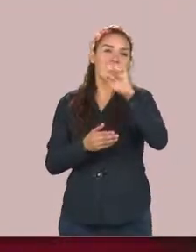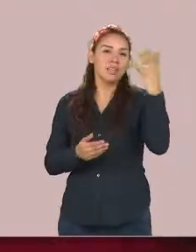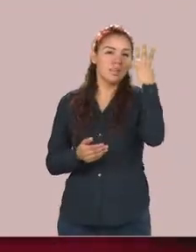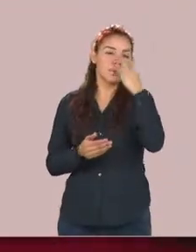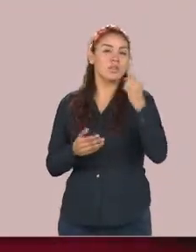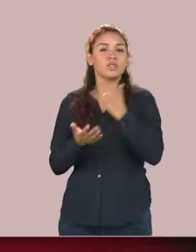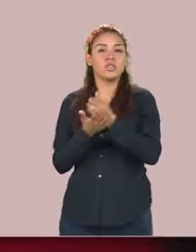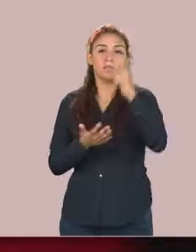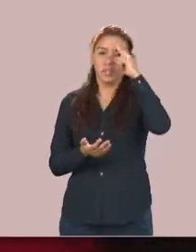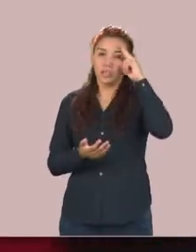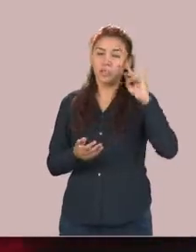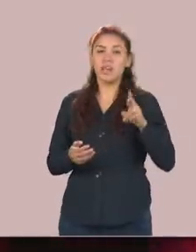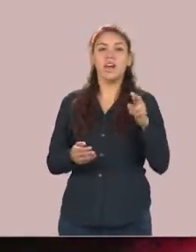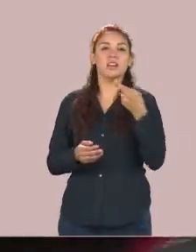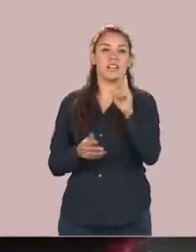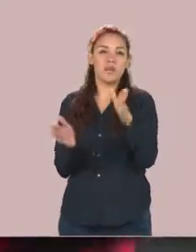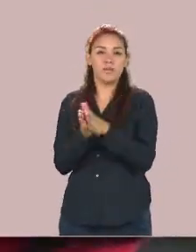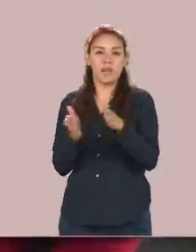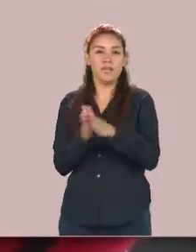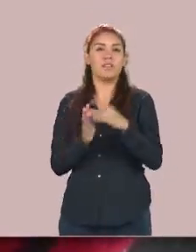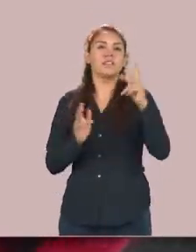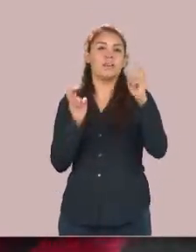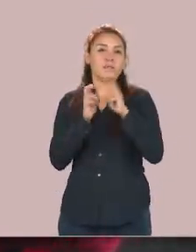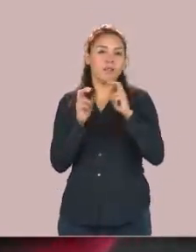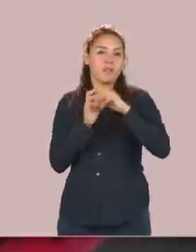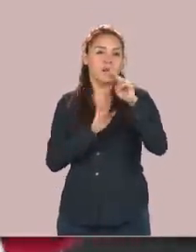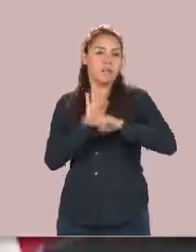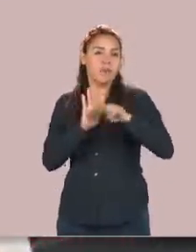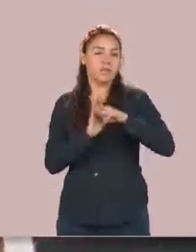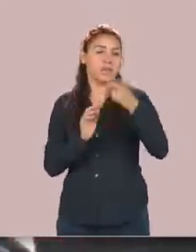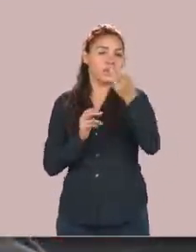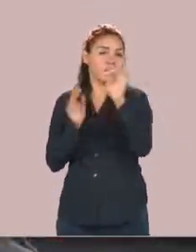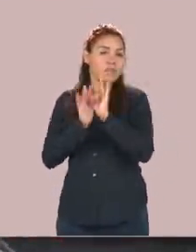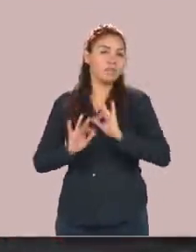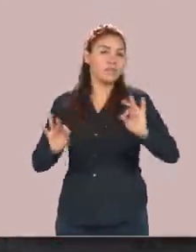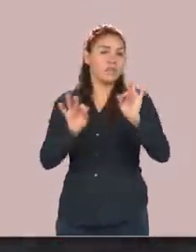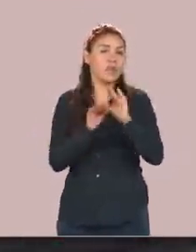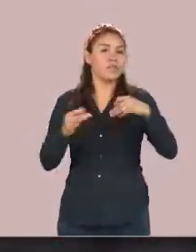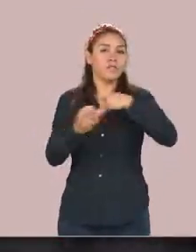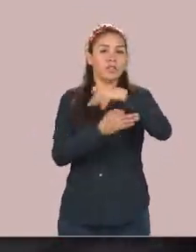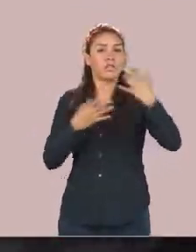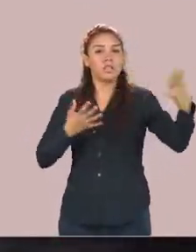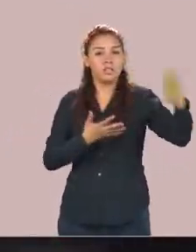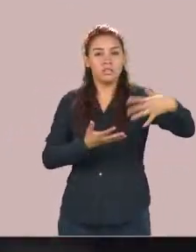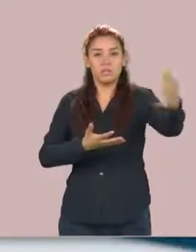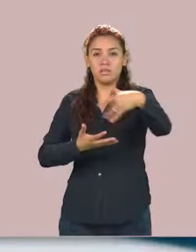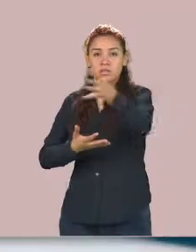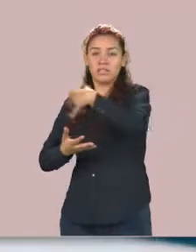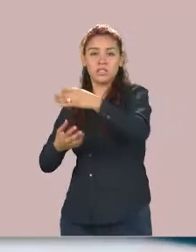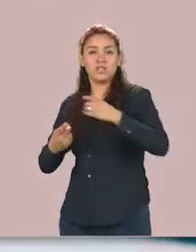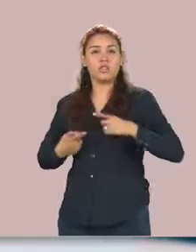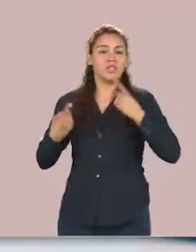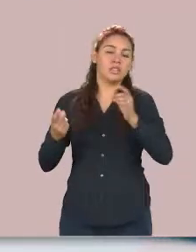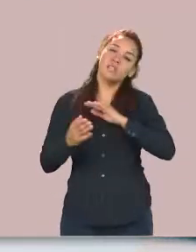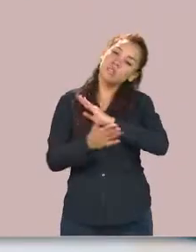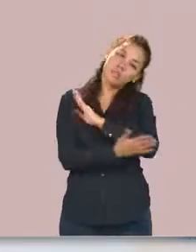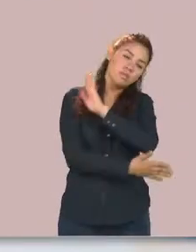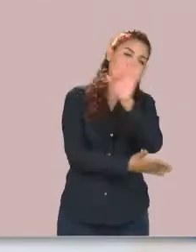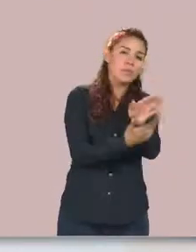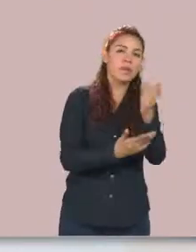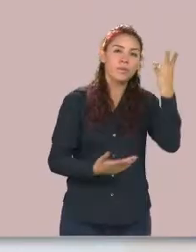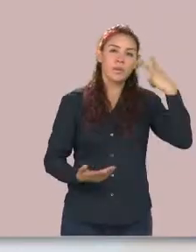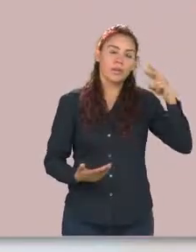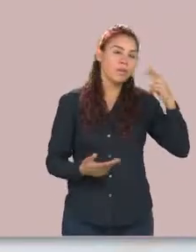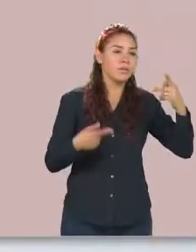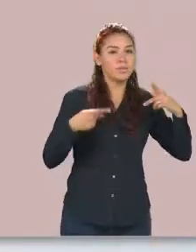Tampico y Mante, tienen una importante actividad a través de sus centros de acopio y la programación de entrega de donaciones. La colecta permitió desde